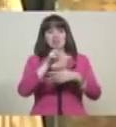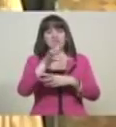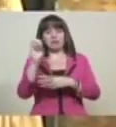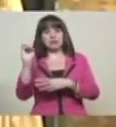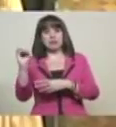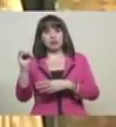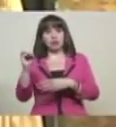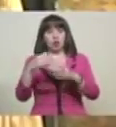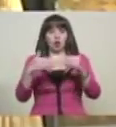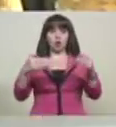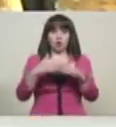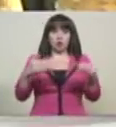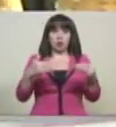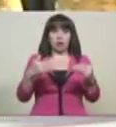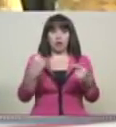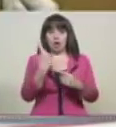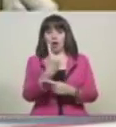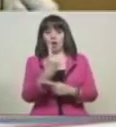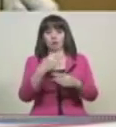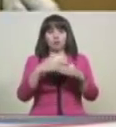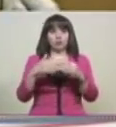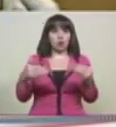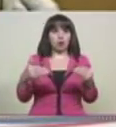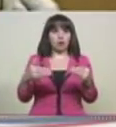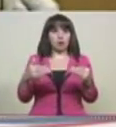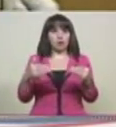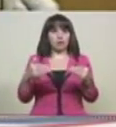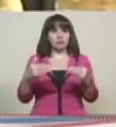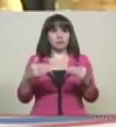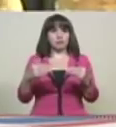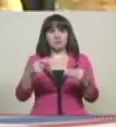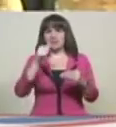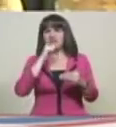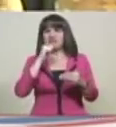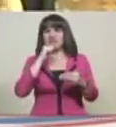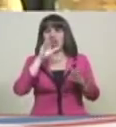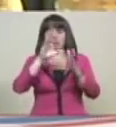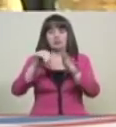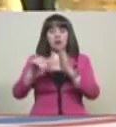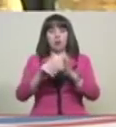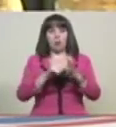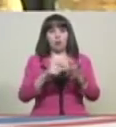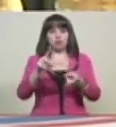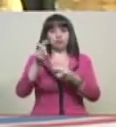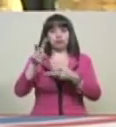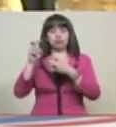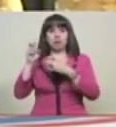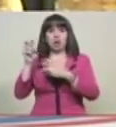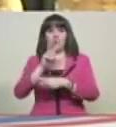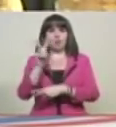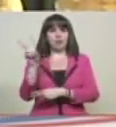a un dólar. ¿Y quién se robó el ingreso de los venezolanos?